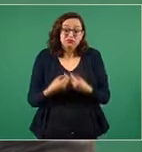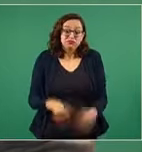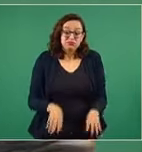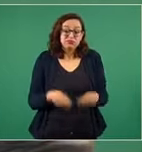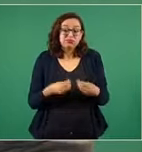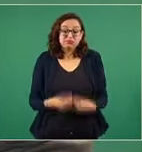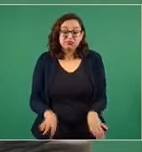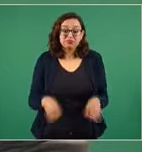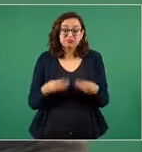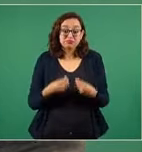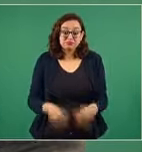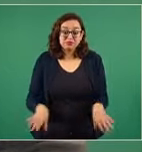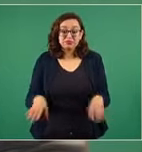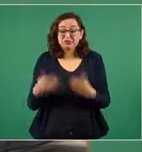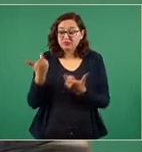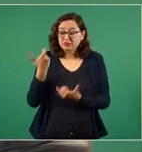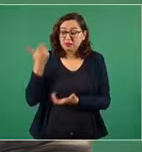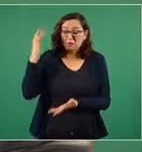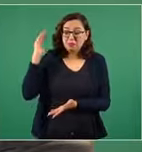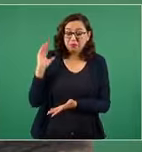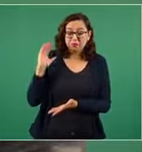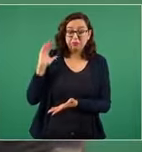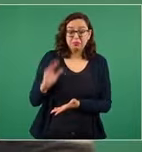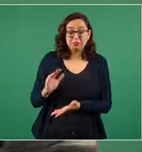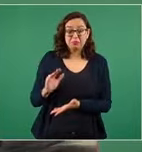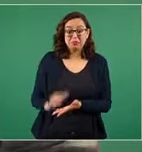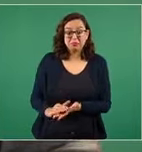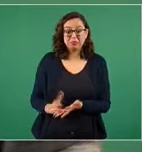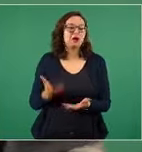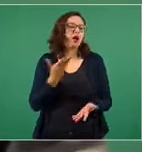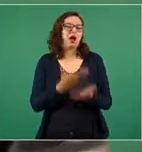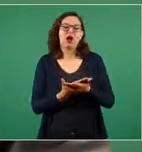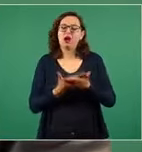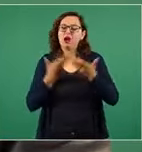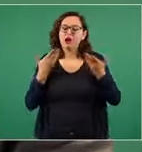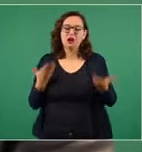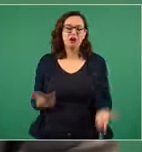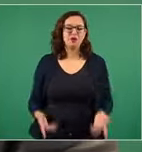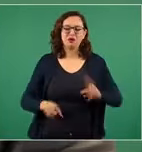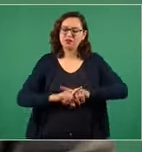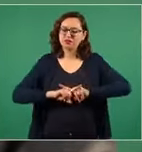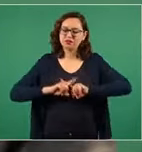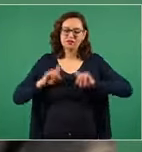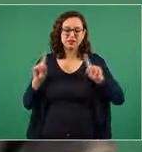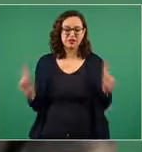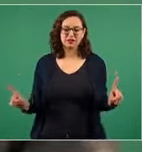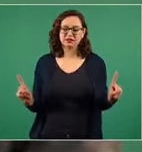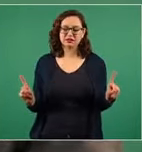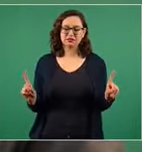pública para el pueblo de México entonces ya eso ya no sucede